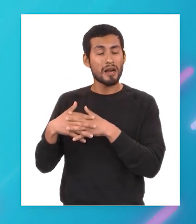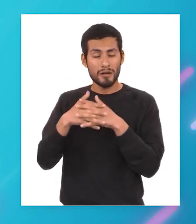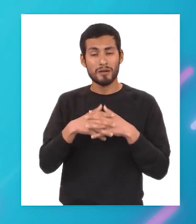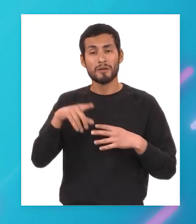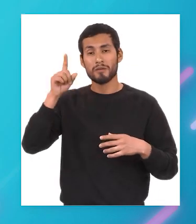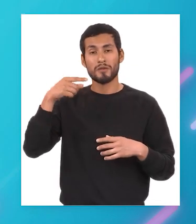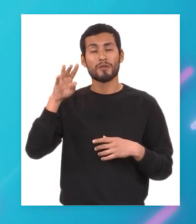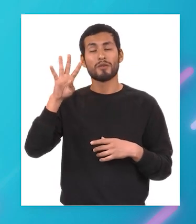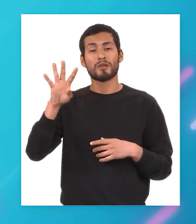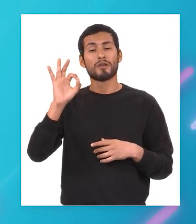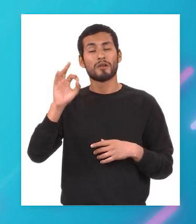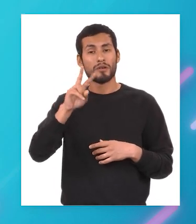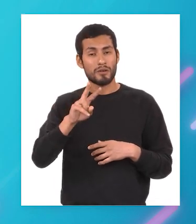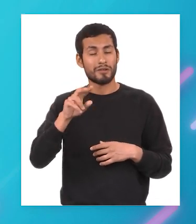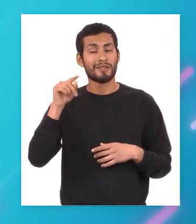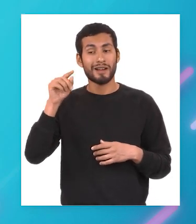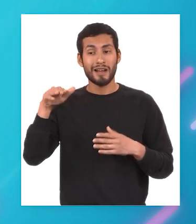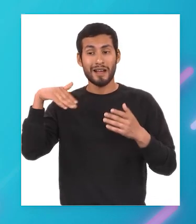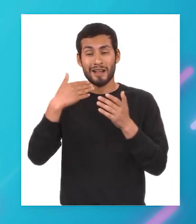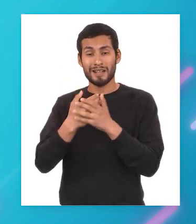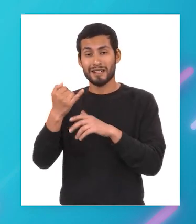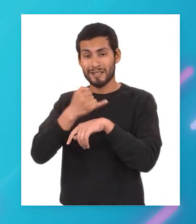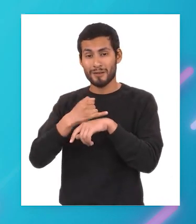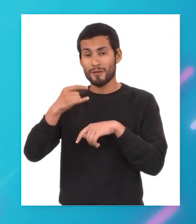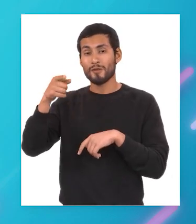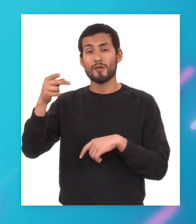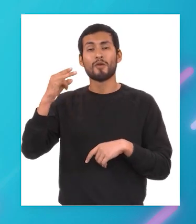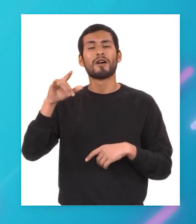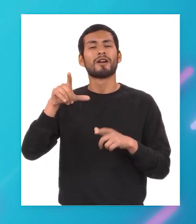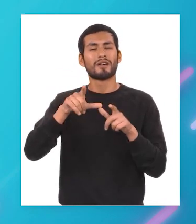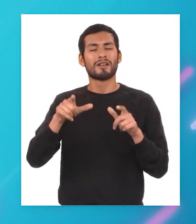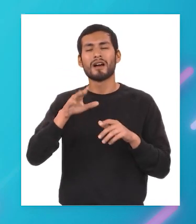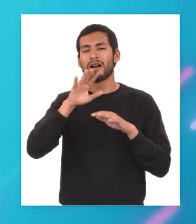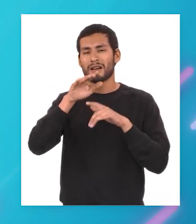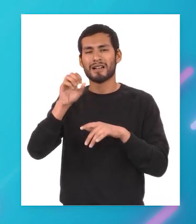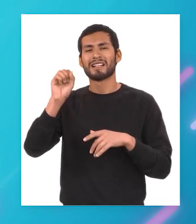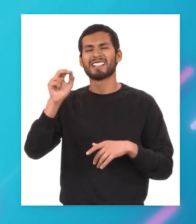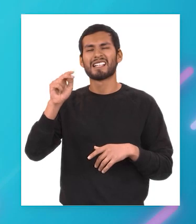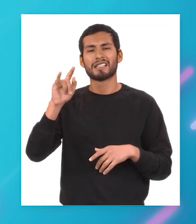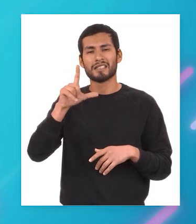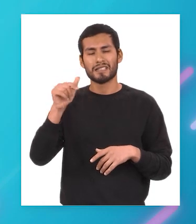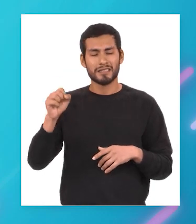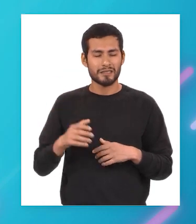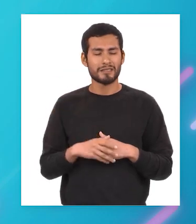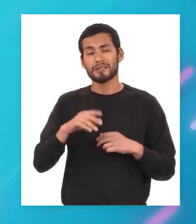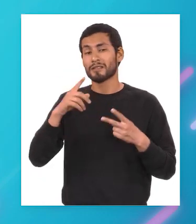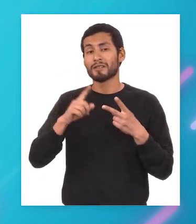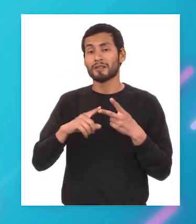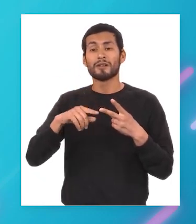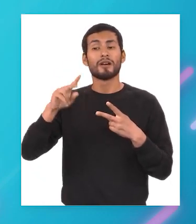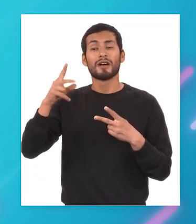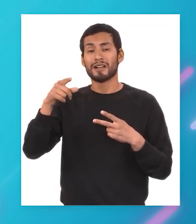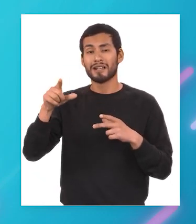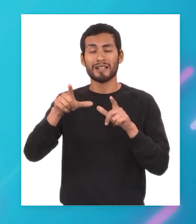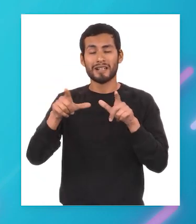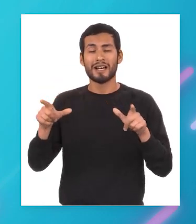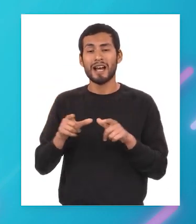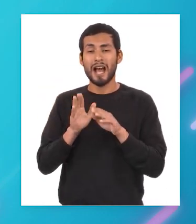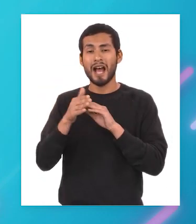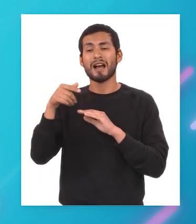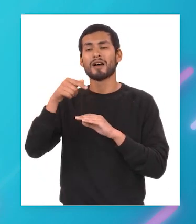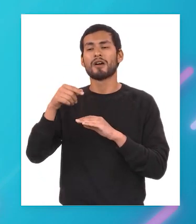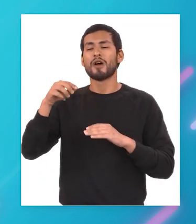1492 cuando llegó a la isla guananí en el mar de las antillas en su segundo viaje descubrió las islas de